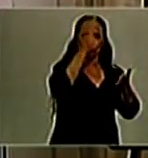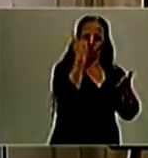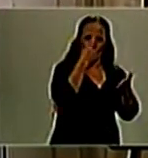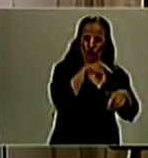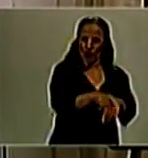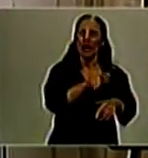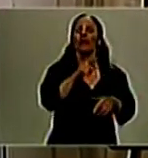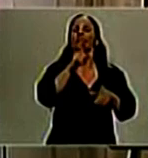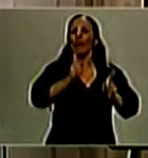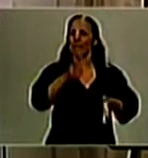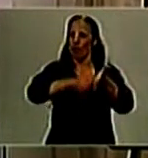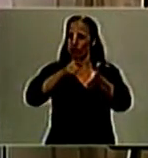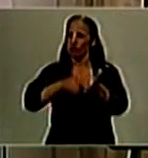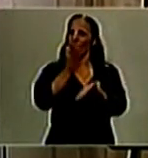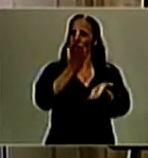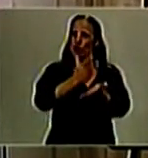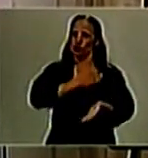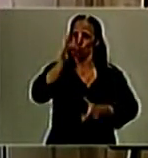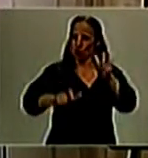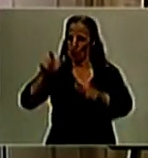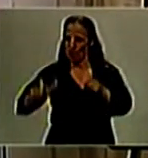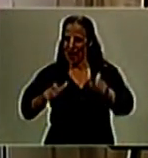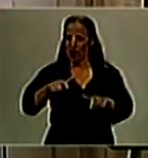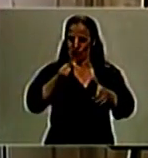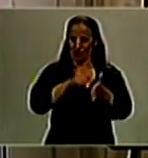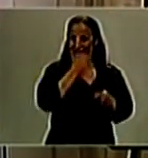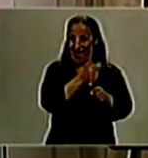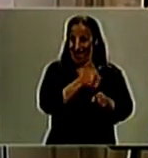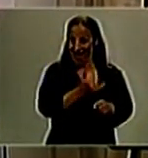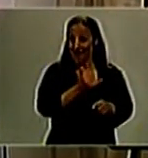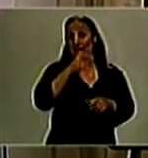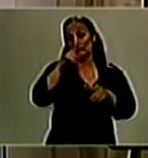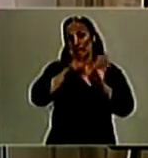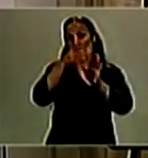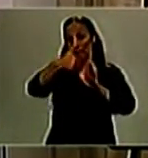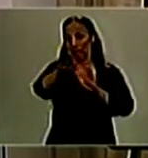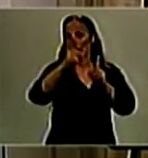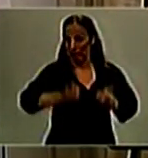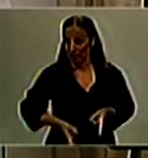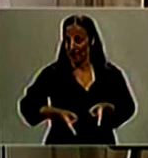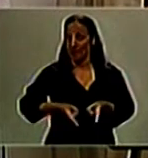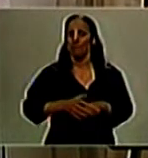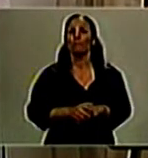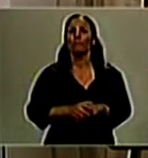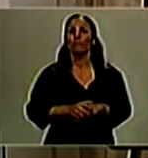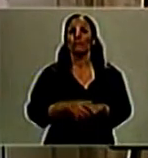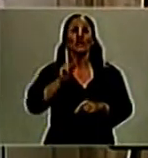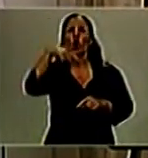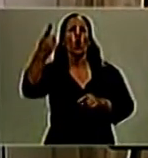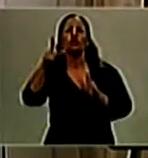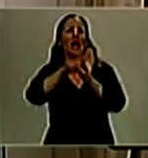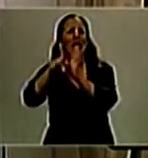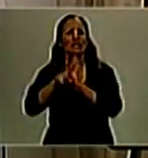humanos suscriptos y los que se suscriban con posterioridad a la sanción de la presente ley y a toda otra norma que